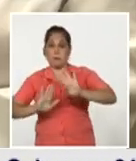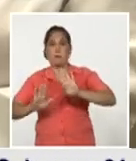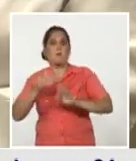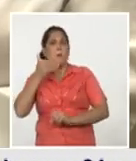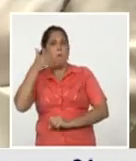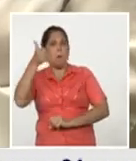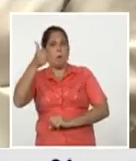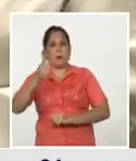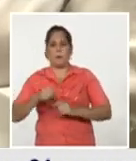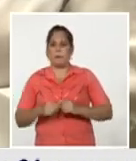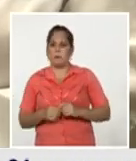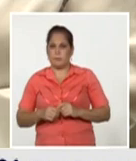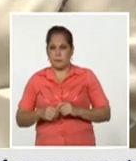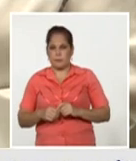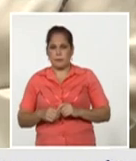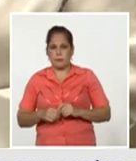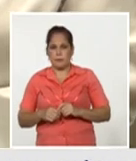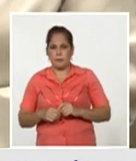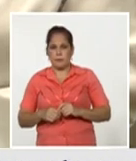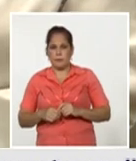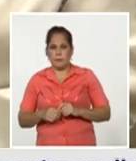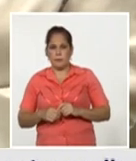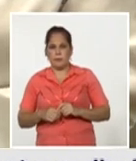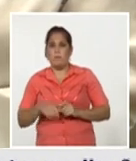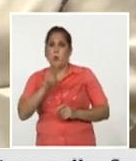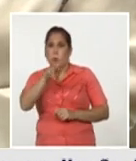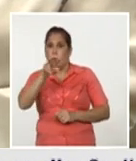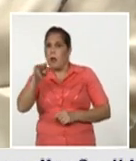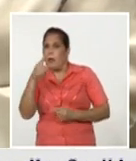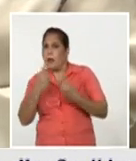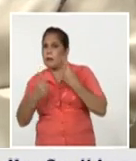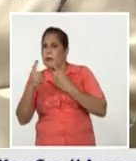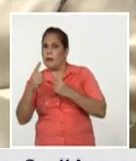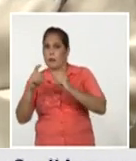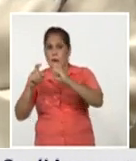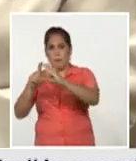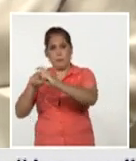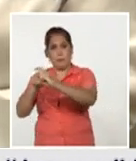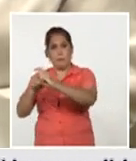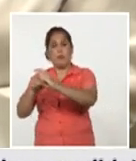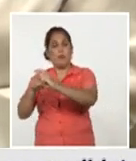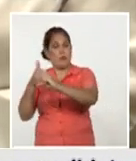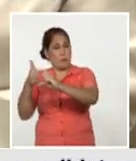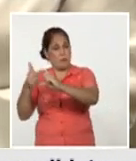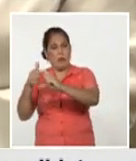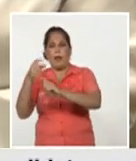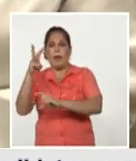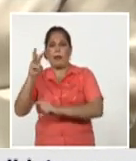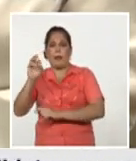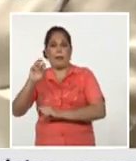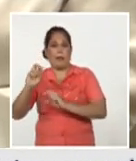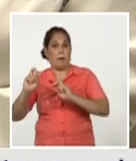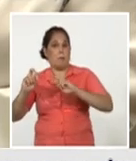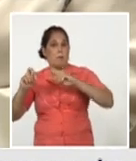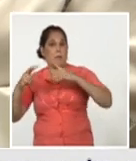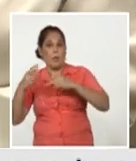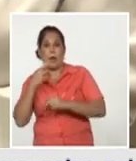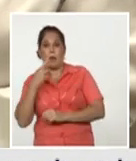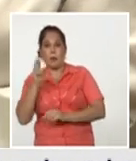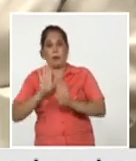los títulos de anticuerpos neutralizantes que estamos encontrando realmente demuestran que se incrementa más de 30 veces la respuesta